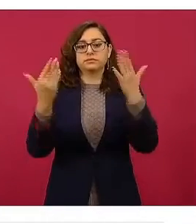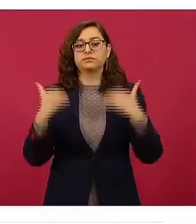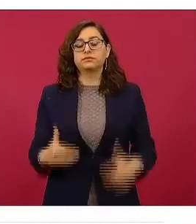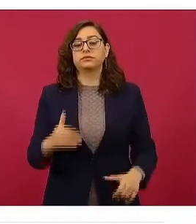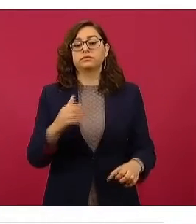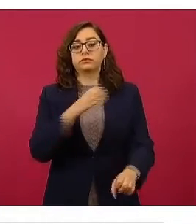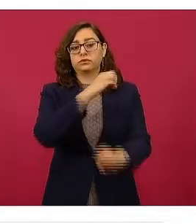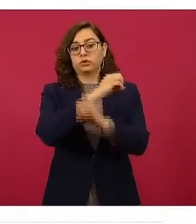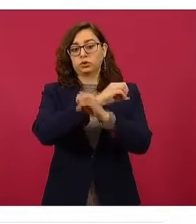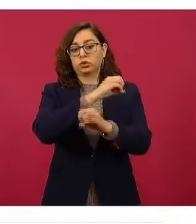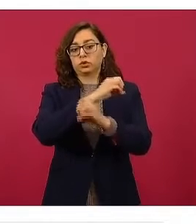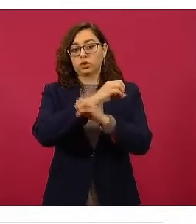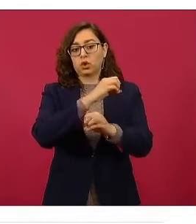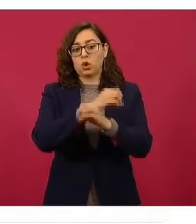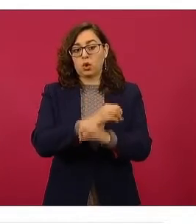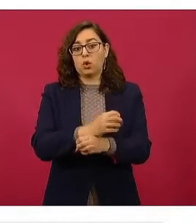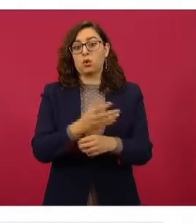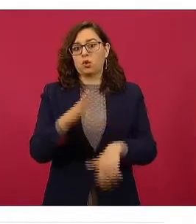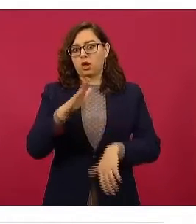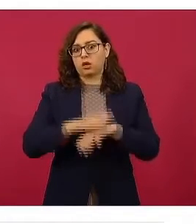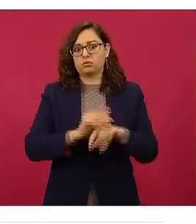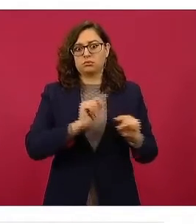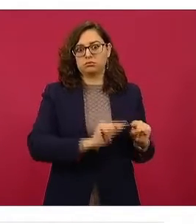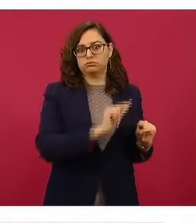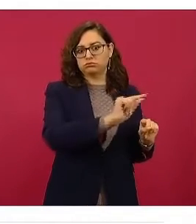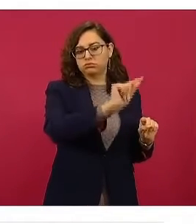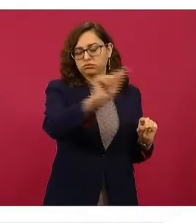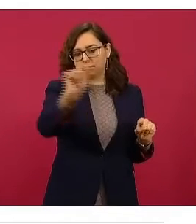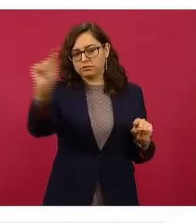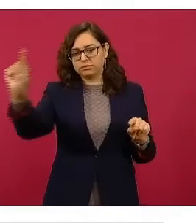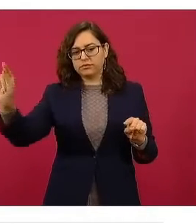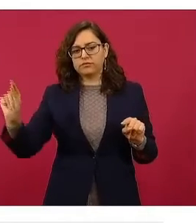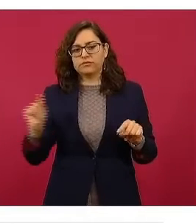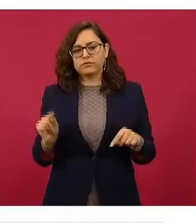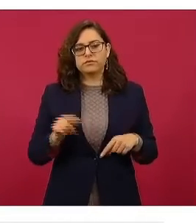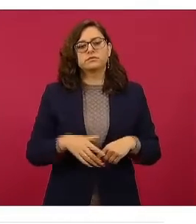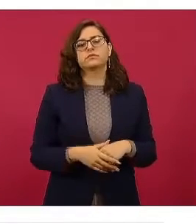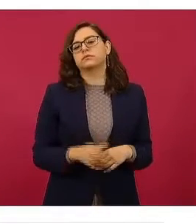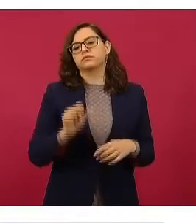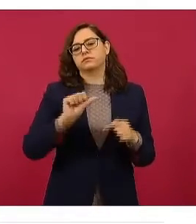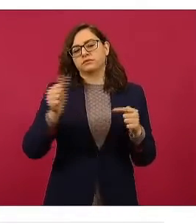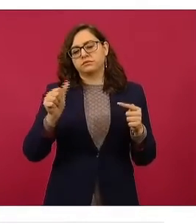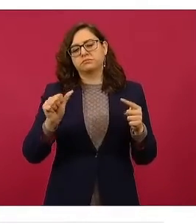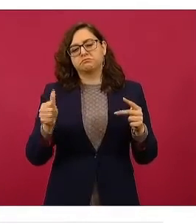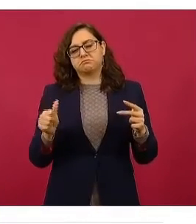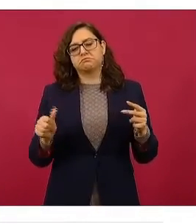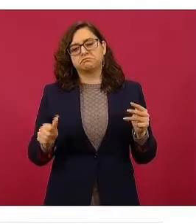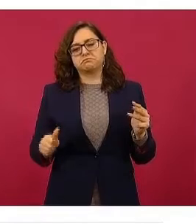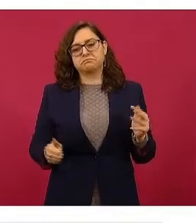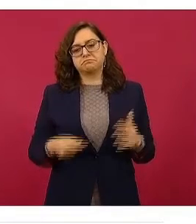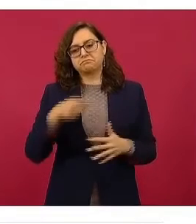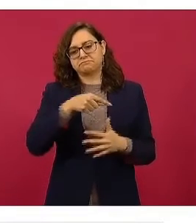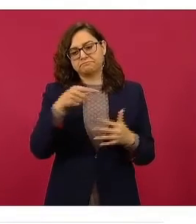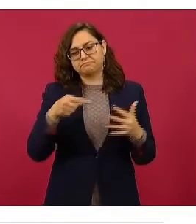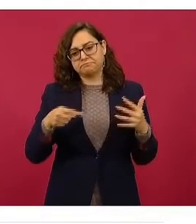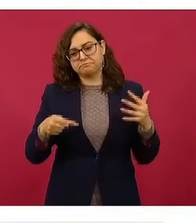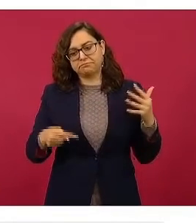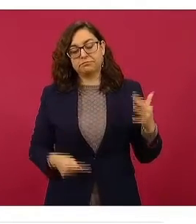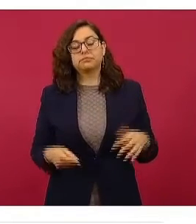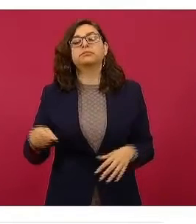19 mil 146 locales, y le siguen otras receptoras de remesadoras.